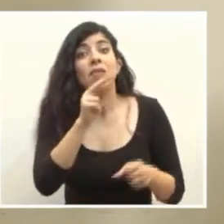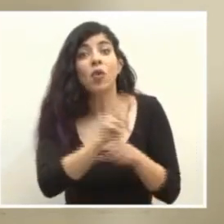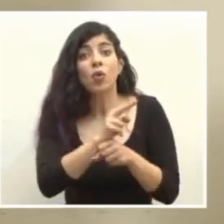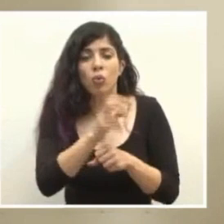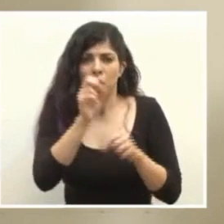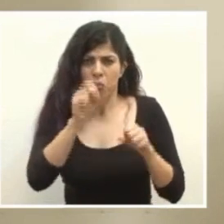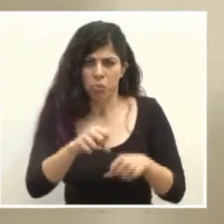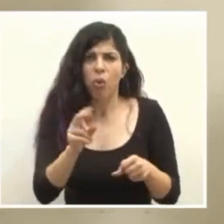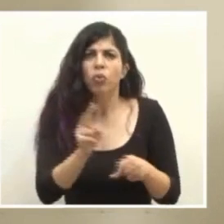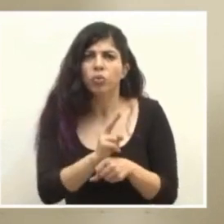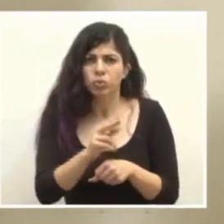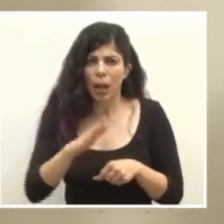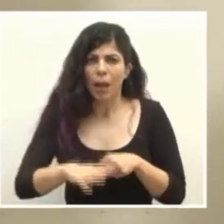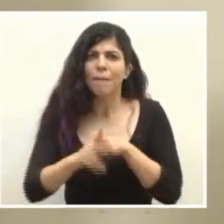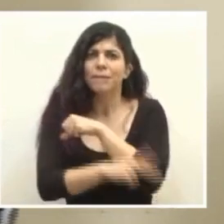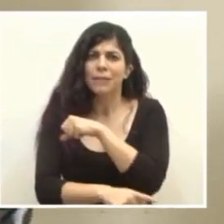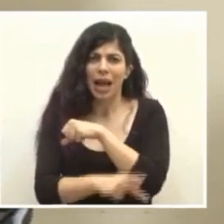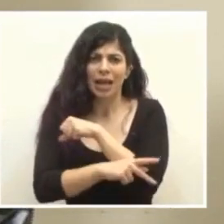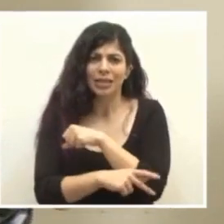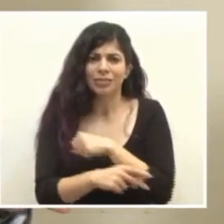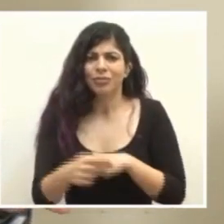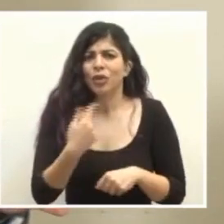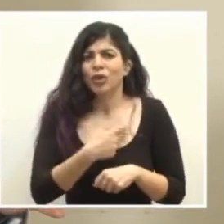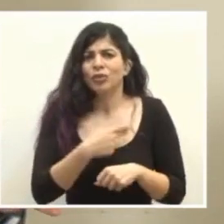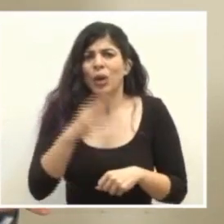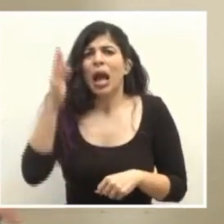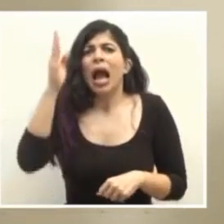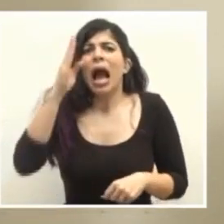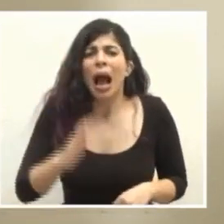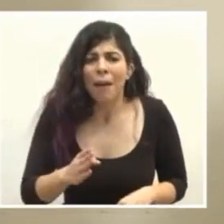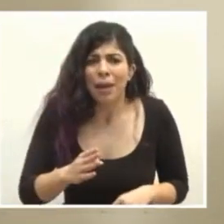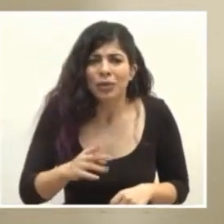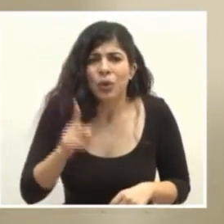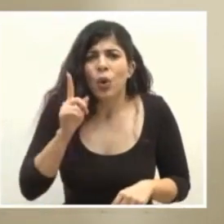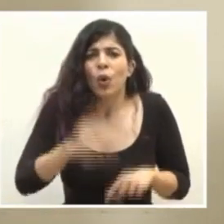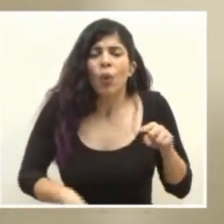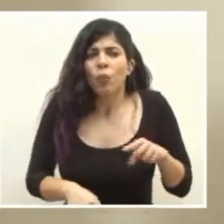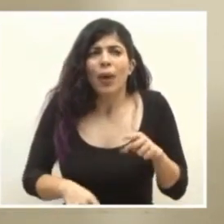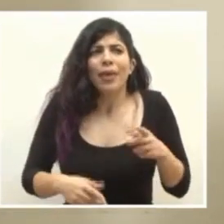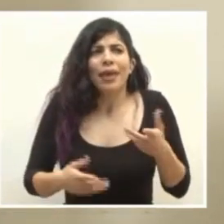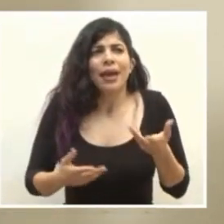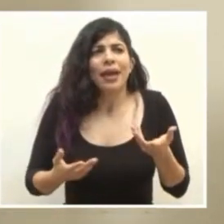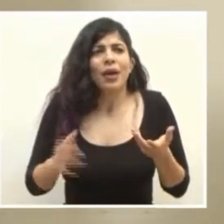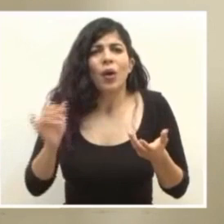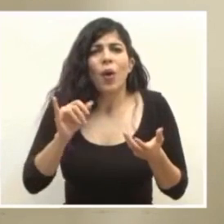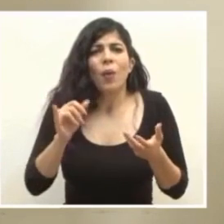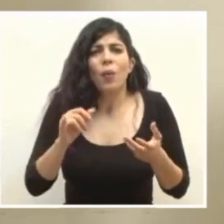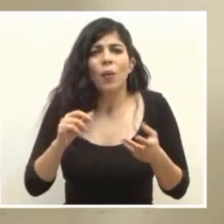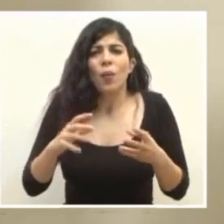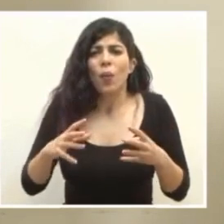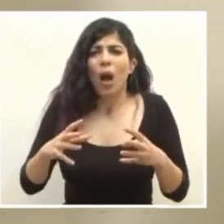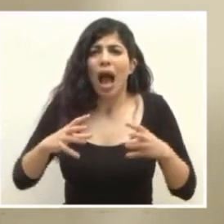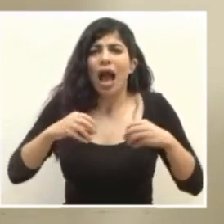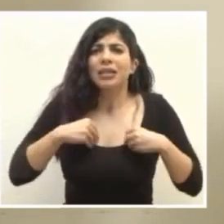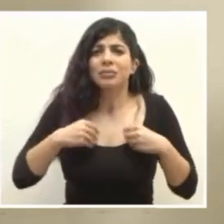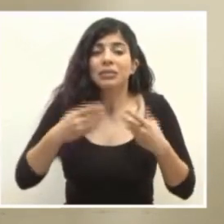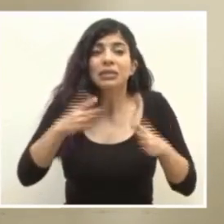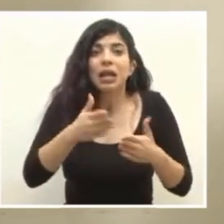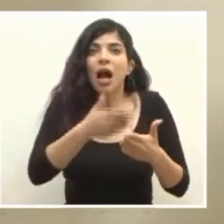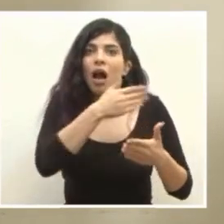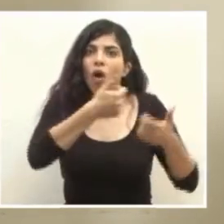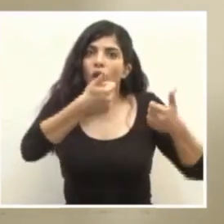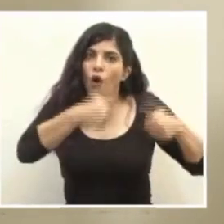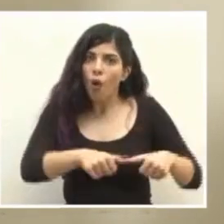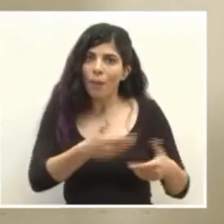privados, lo podemos hacer como país y créanme que no vamos a poder jamás hacer ese tipo de aceptaciones, bajo un convenio